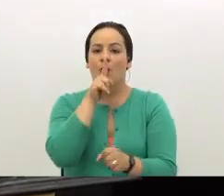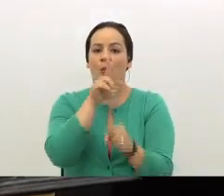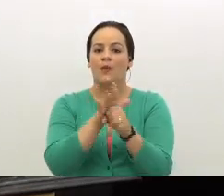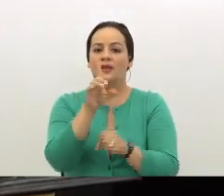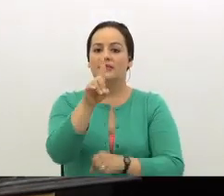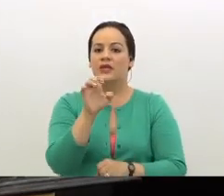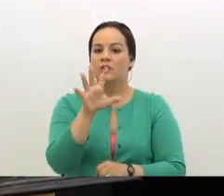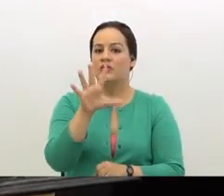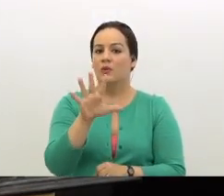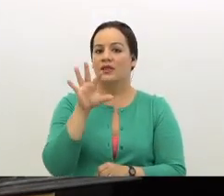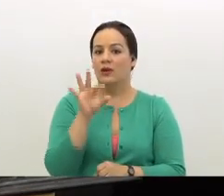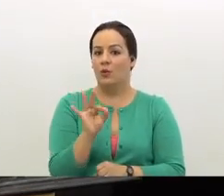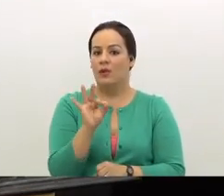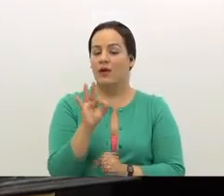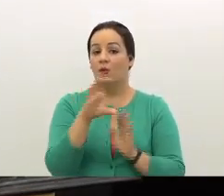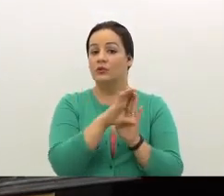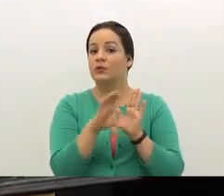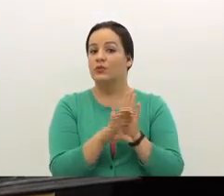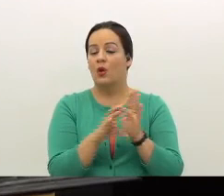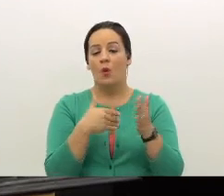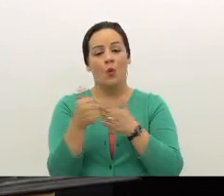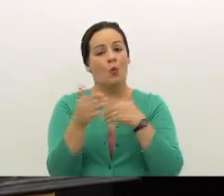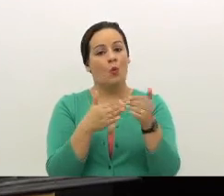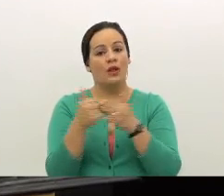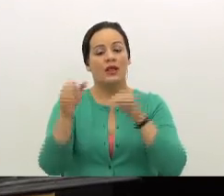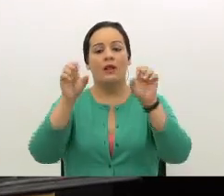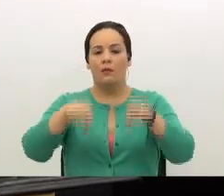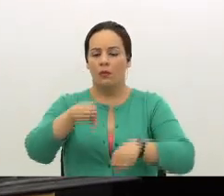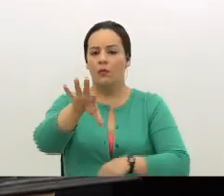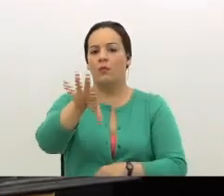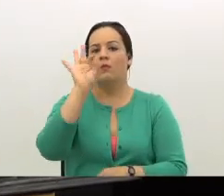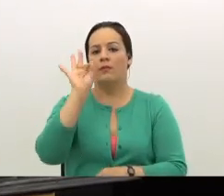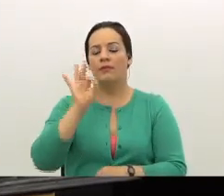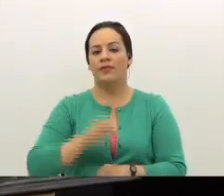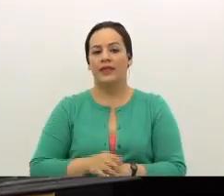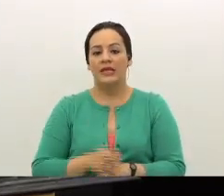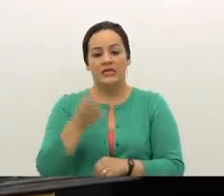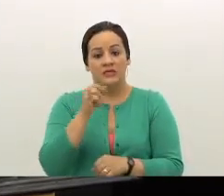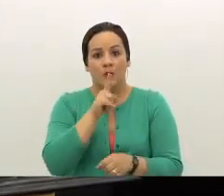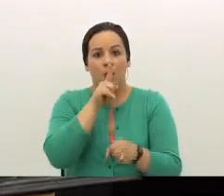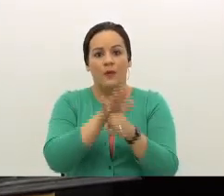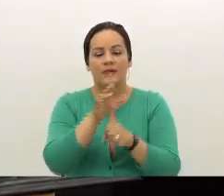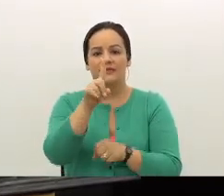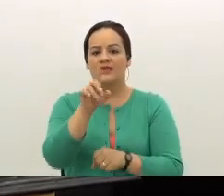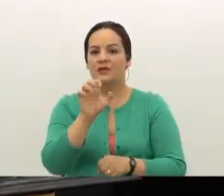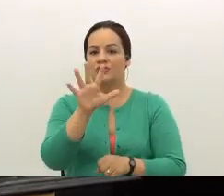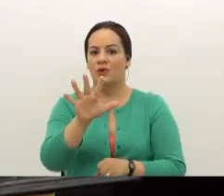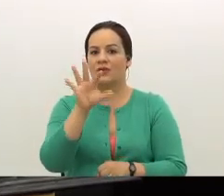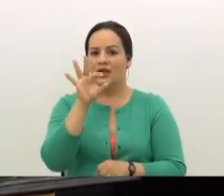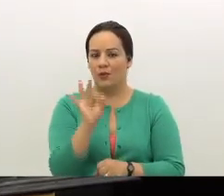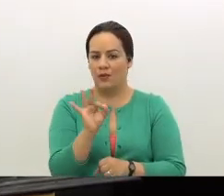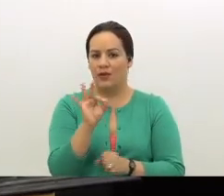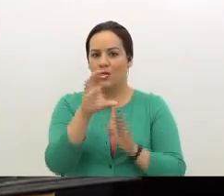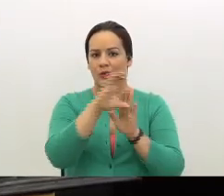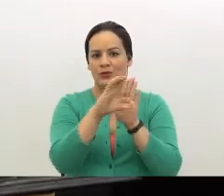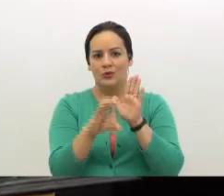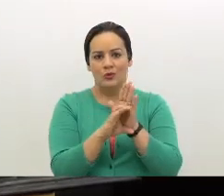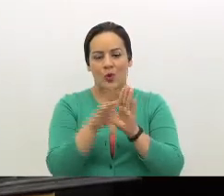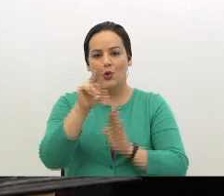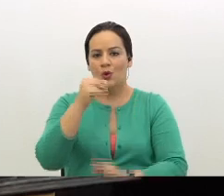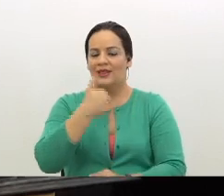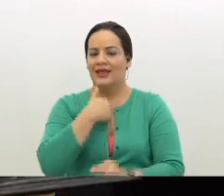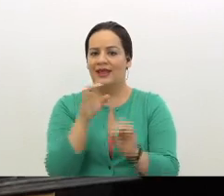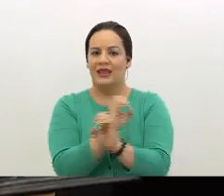159 constitucional, cualquiera puede ser electo. Mientras cumpla el 159 constitucional y no tenga